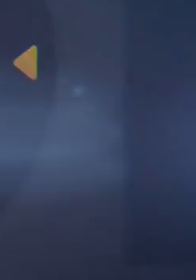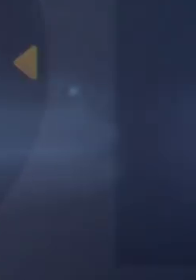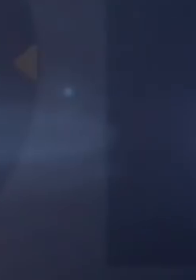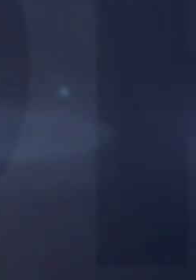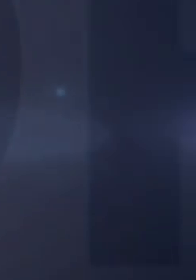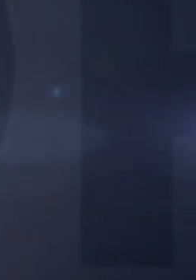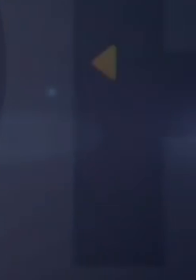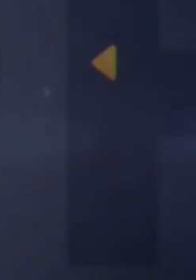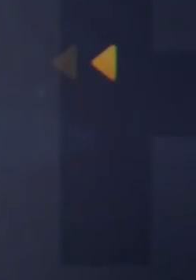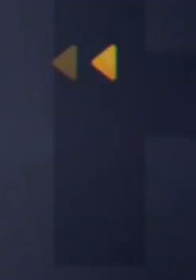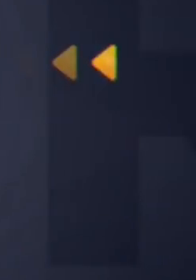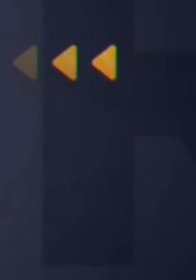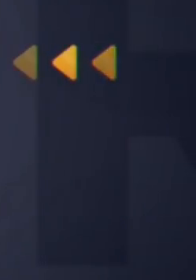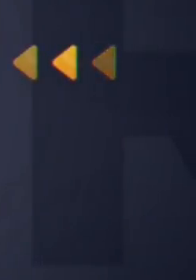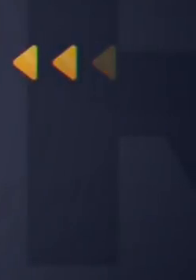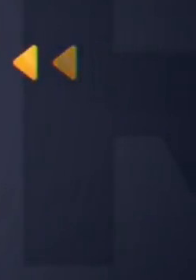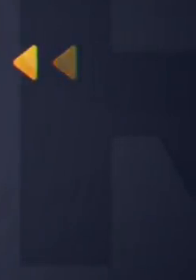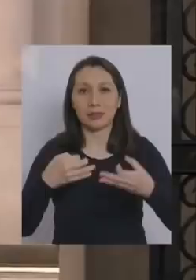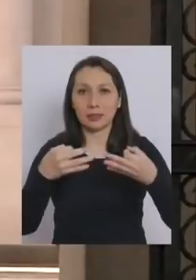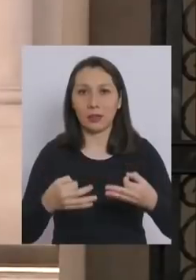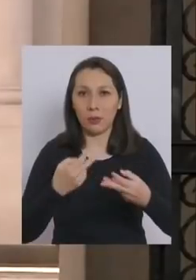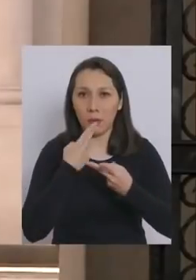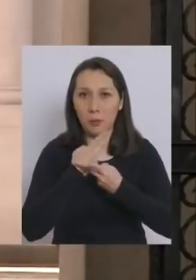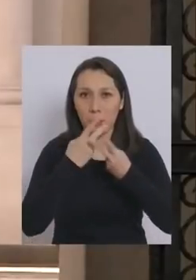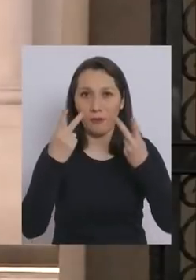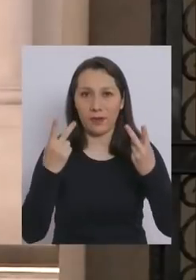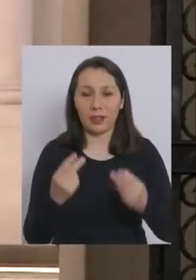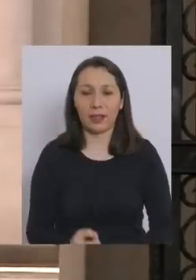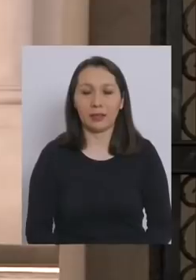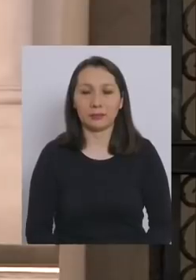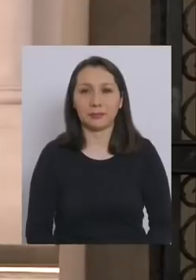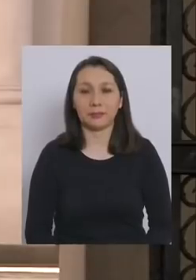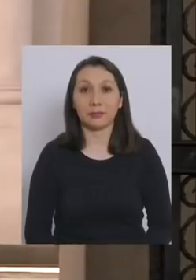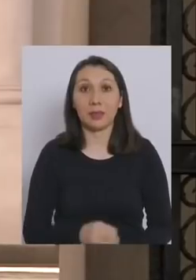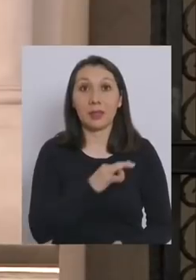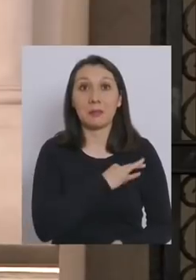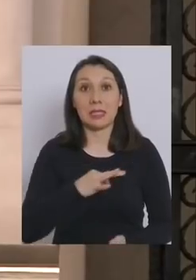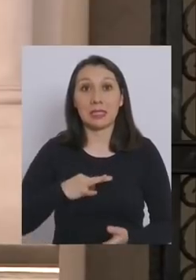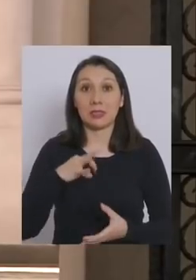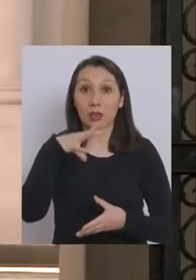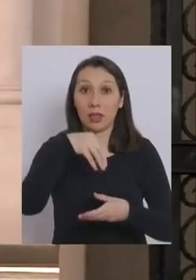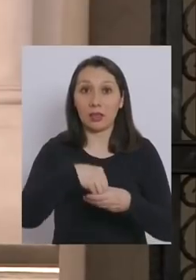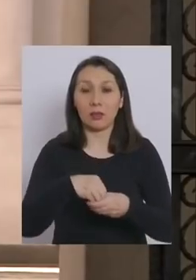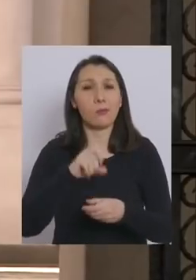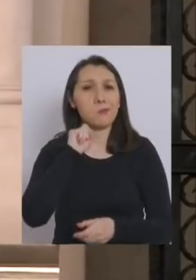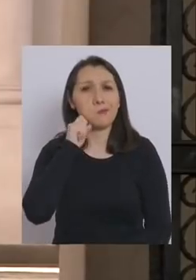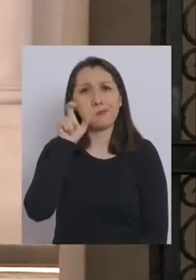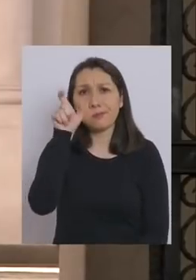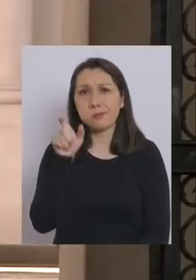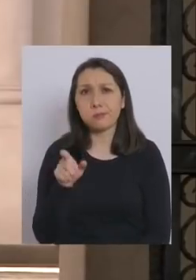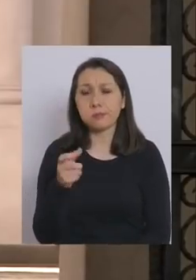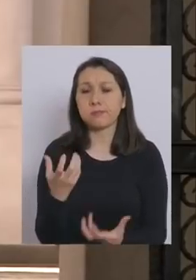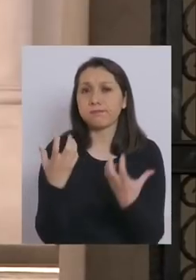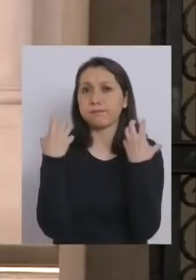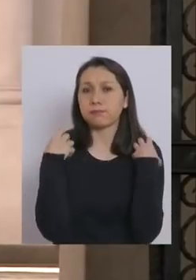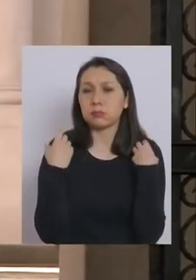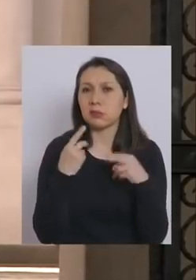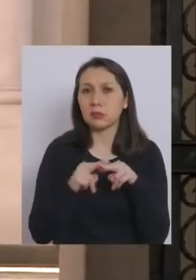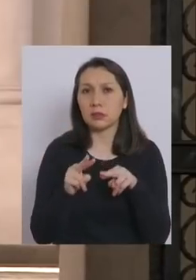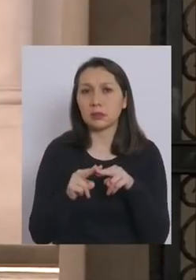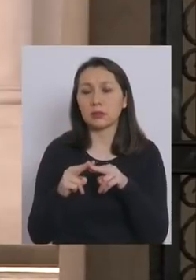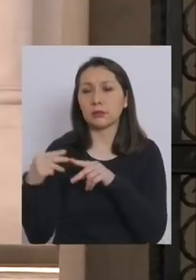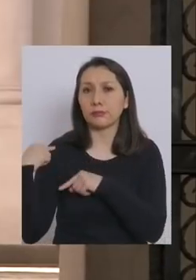Ahora, bien, interrumpimos el informe de César Campos en la Araucanía. Escuchamos en el Palacio de la Moneda al Ministro de Osorio de Gobierno, Jaime Bérez. una